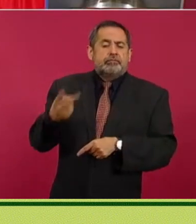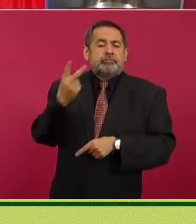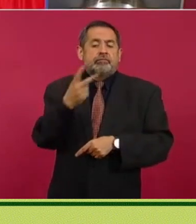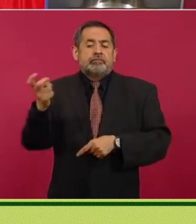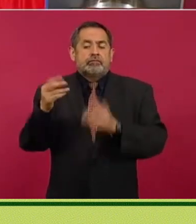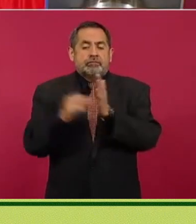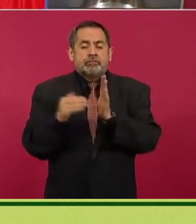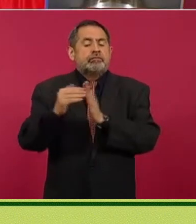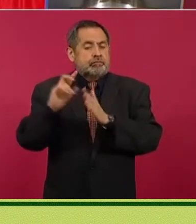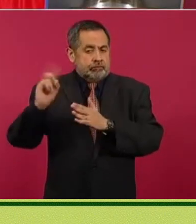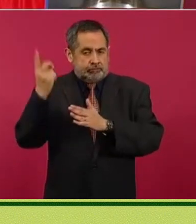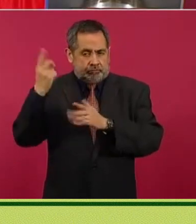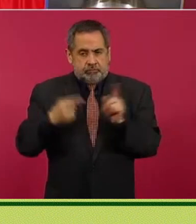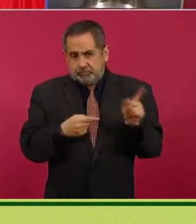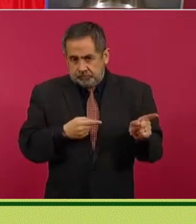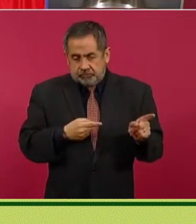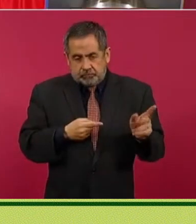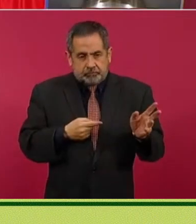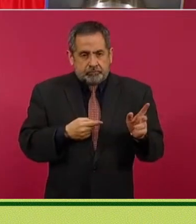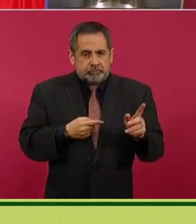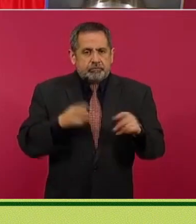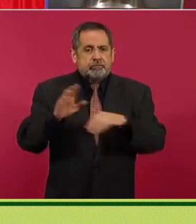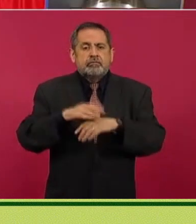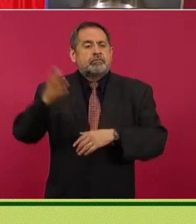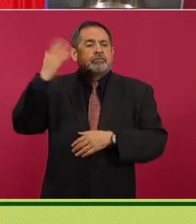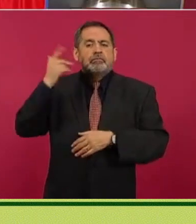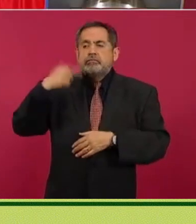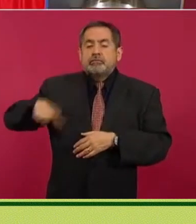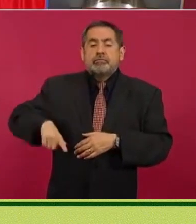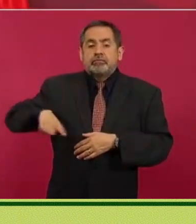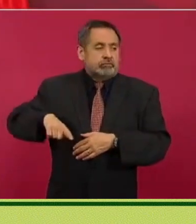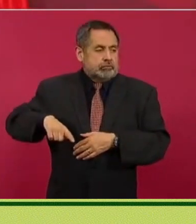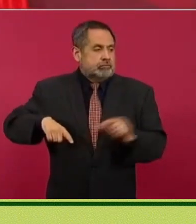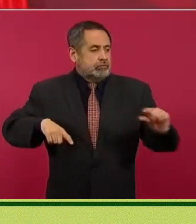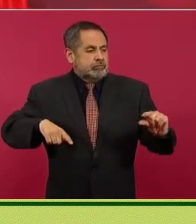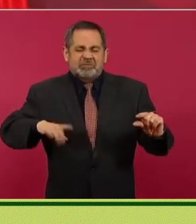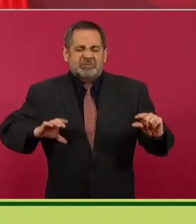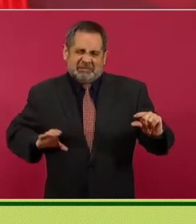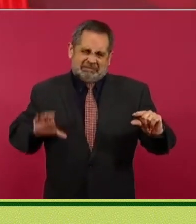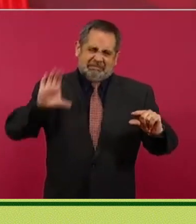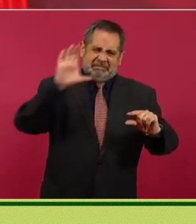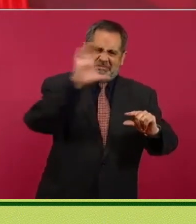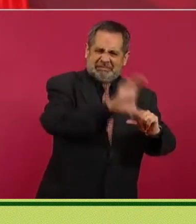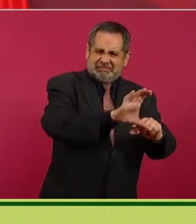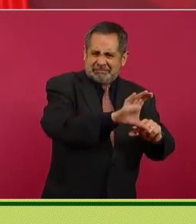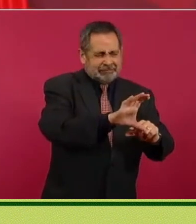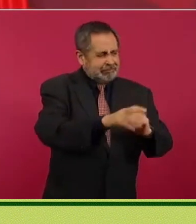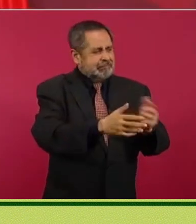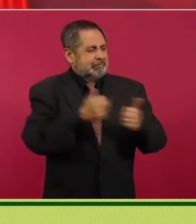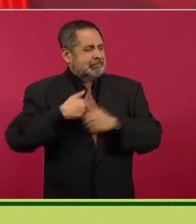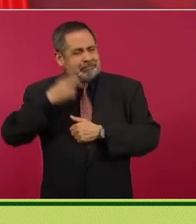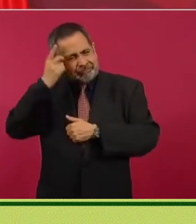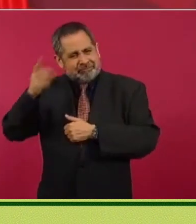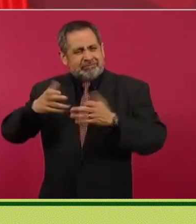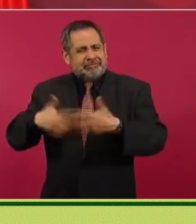por el sobreprecio que vendió la planta de fertilizantes en